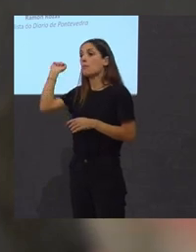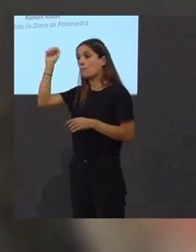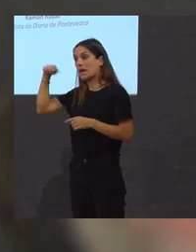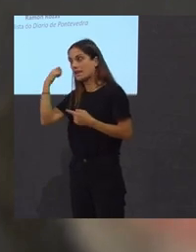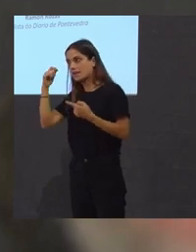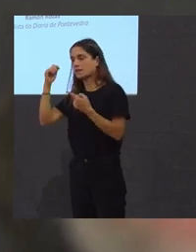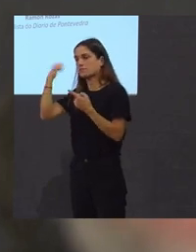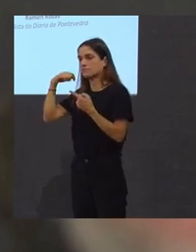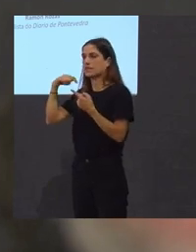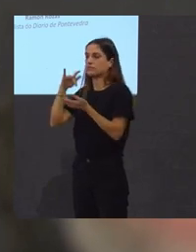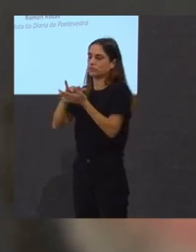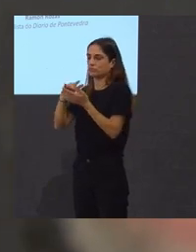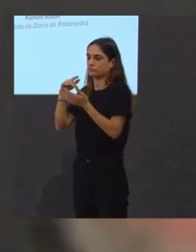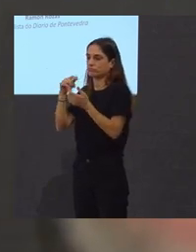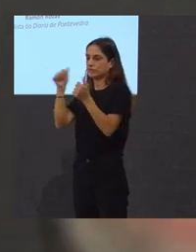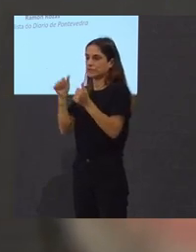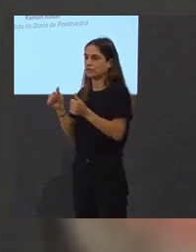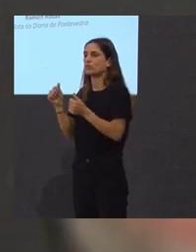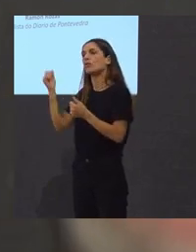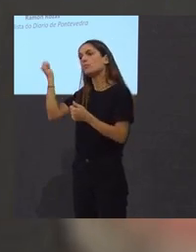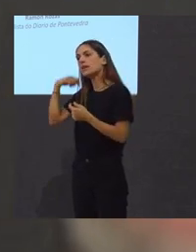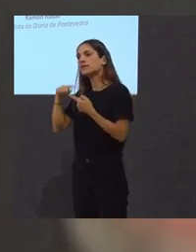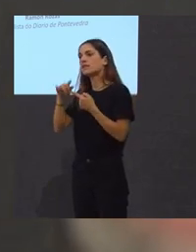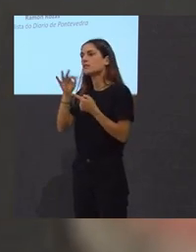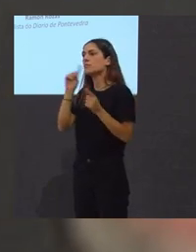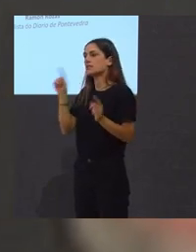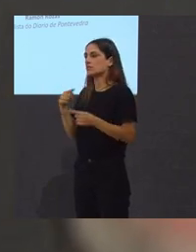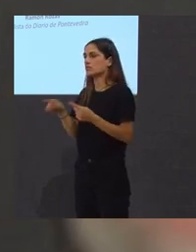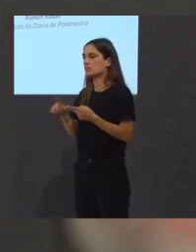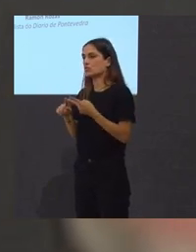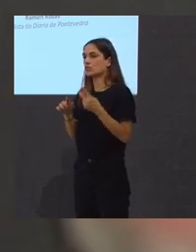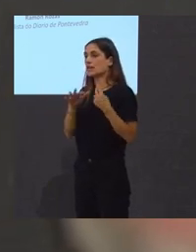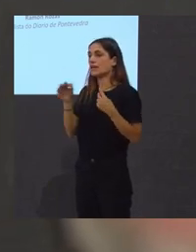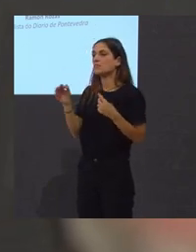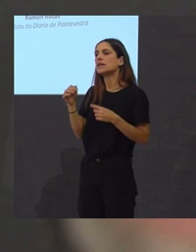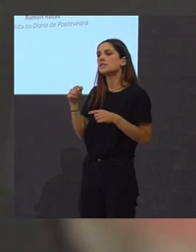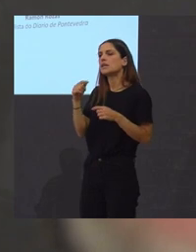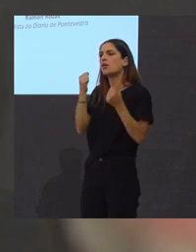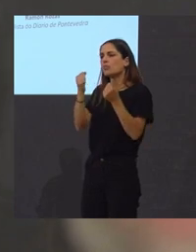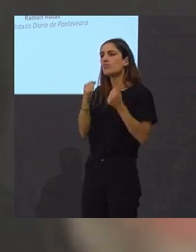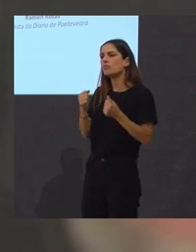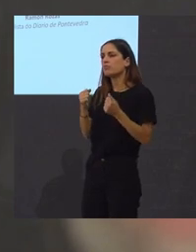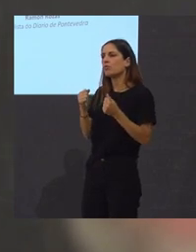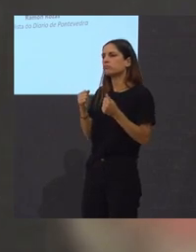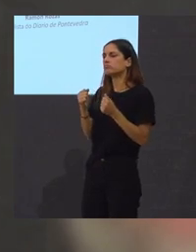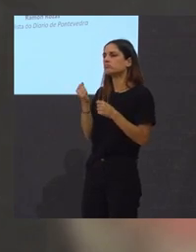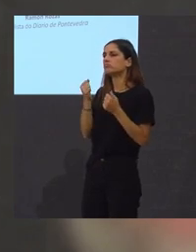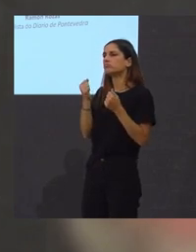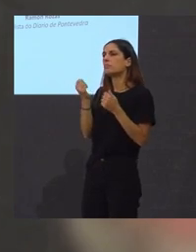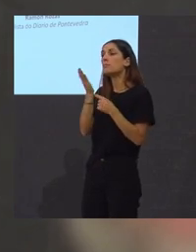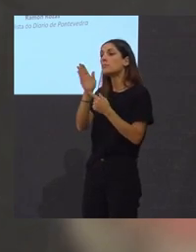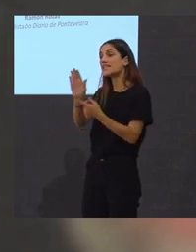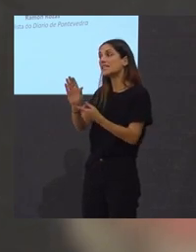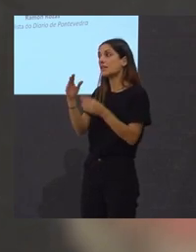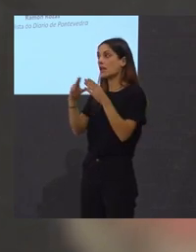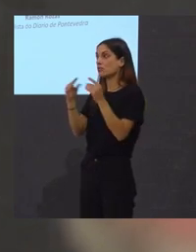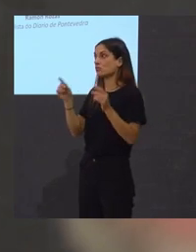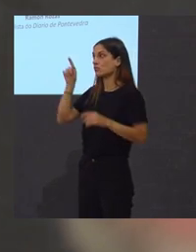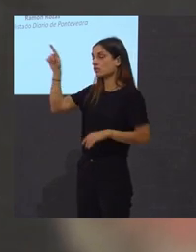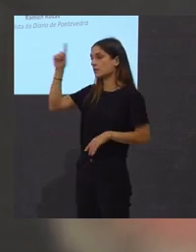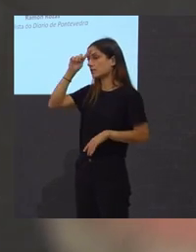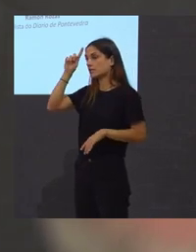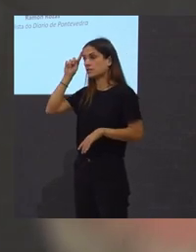musicóloga en Madrid e defendín esta tese ante unha universidade madrileña nese serme eu en Madrid